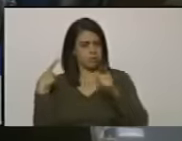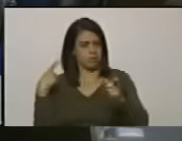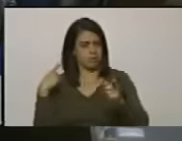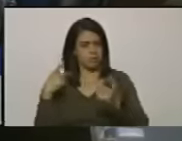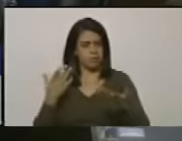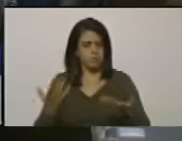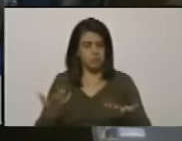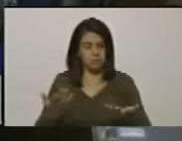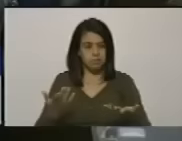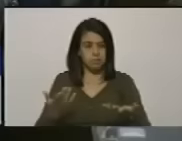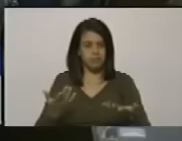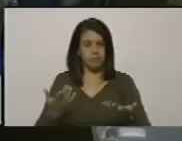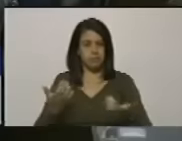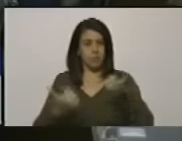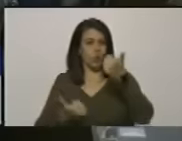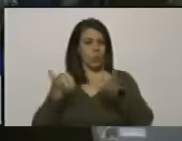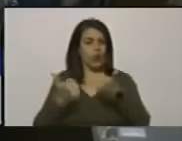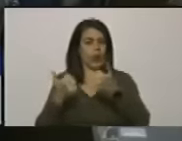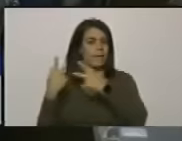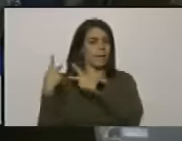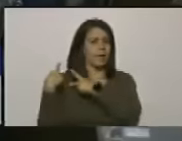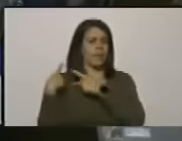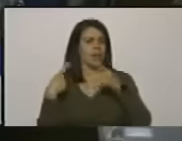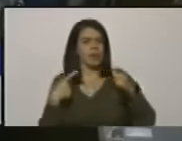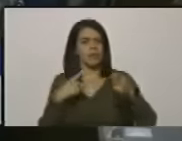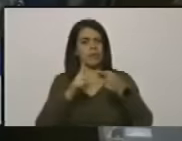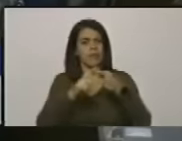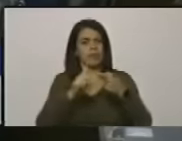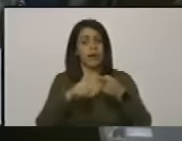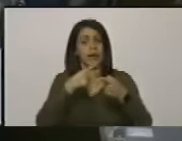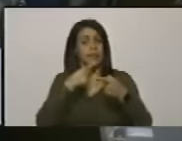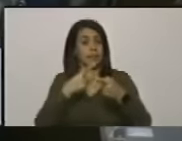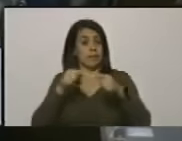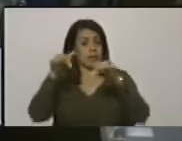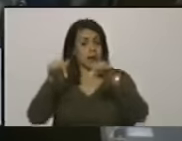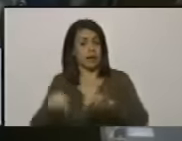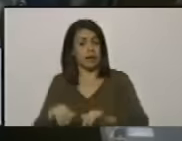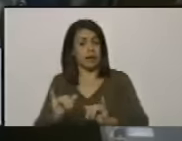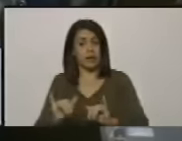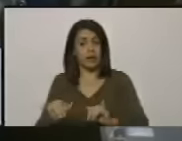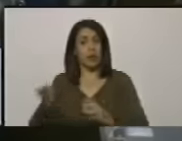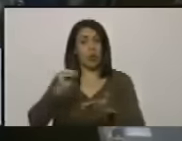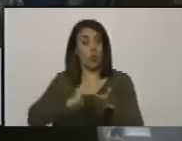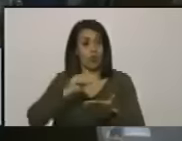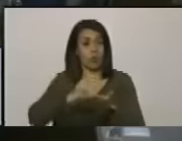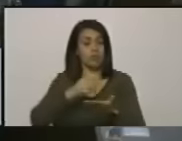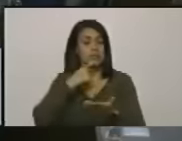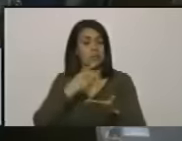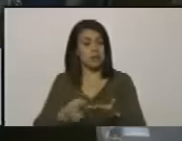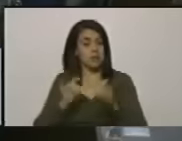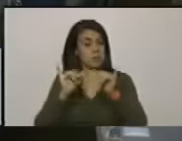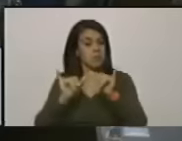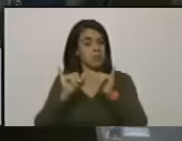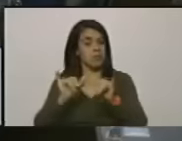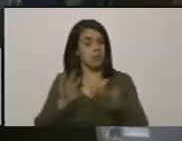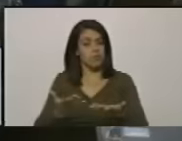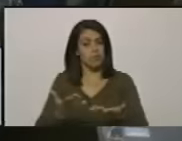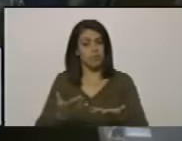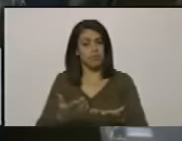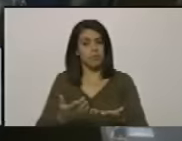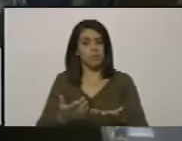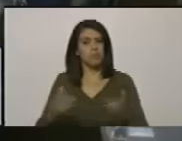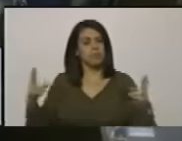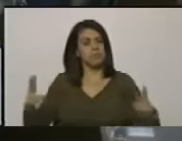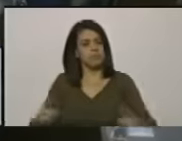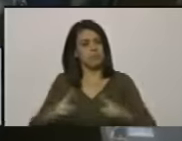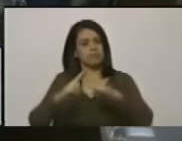¿y cuáles son los privilegios? los que se han dicho aquí en múltiples oportunidades uno se los